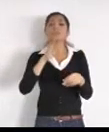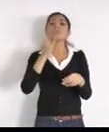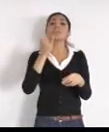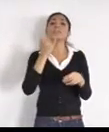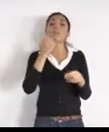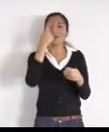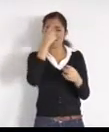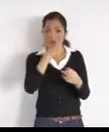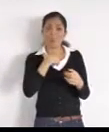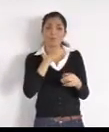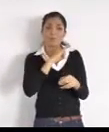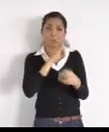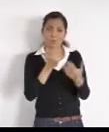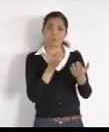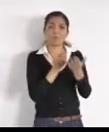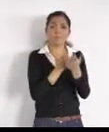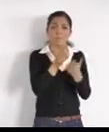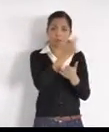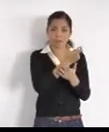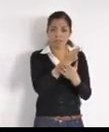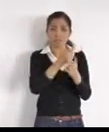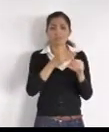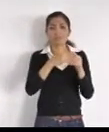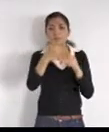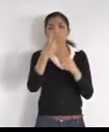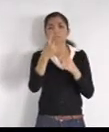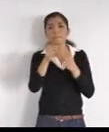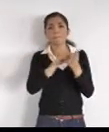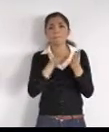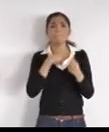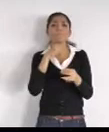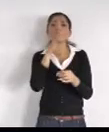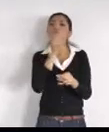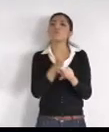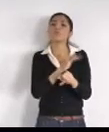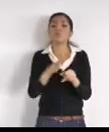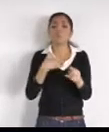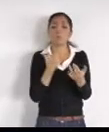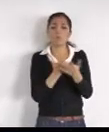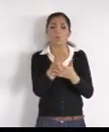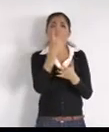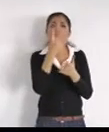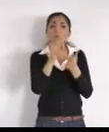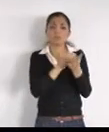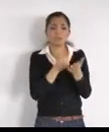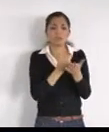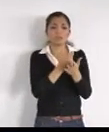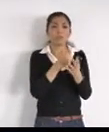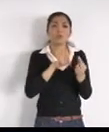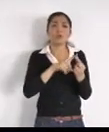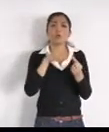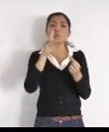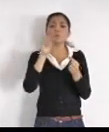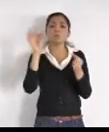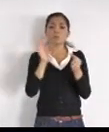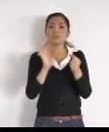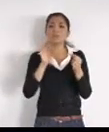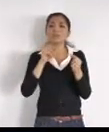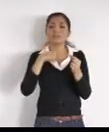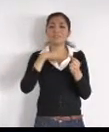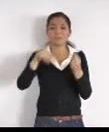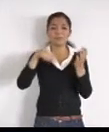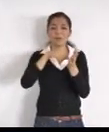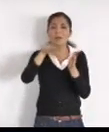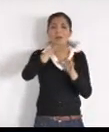juntar tanto dinero, en tan poco tiempo, el 80% de mis vecinos, está en la misma situación, la mayoría, queremos pagar, y estar al corriente, que nos sugiere